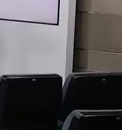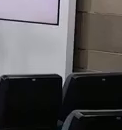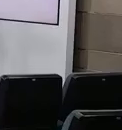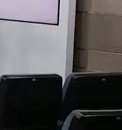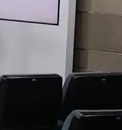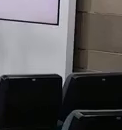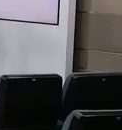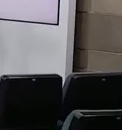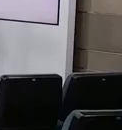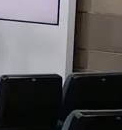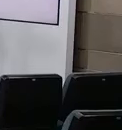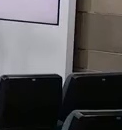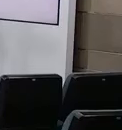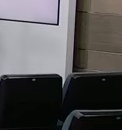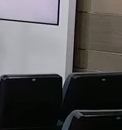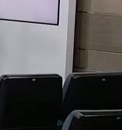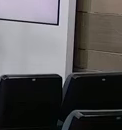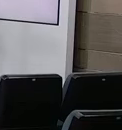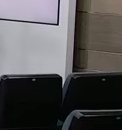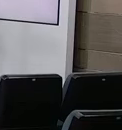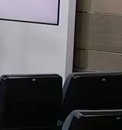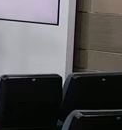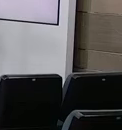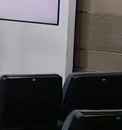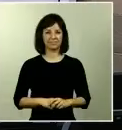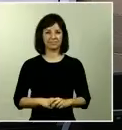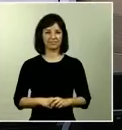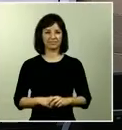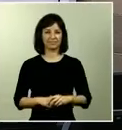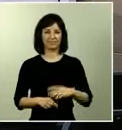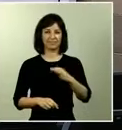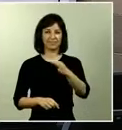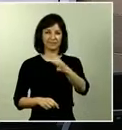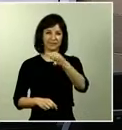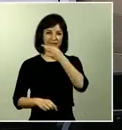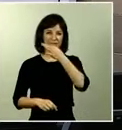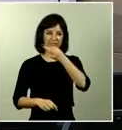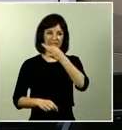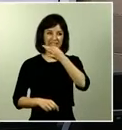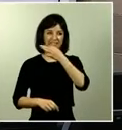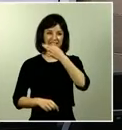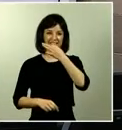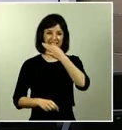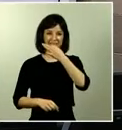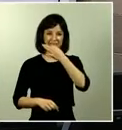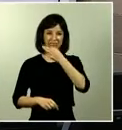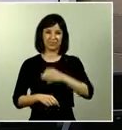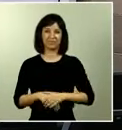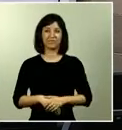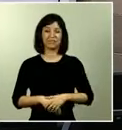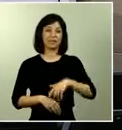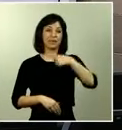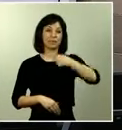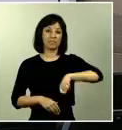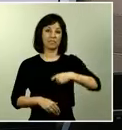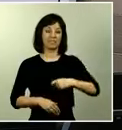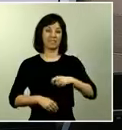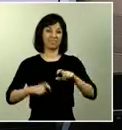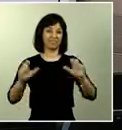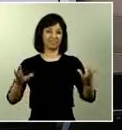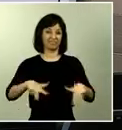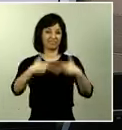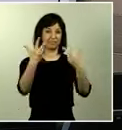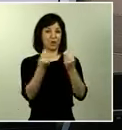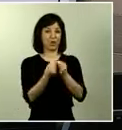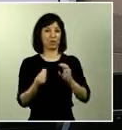Muy buenas tardes. Tras la videoconferencia que ha mantenido el presidente del Gobierno con los presidentes de Comunidades y Ciudades Autónomas, comparecen ante ustedes